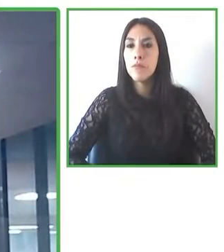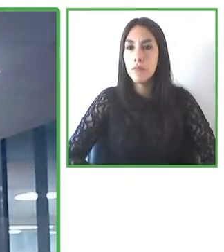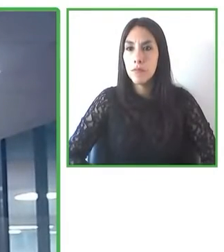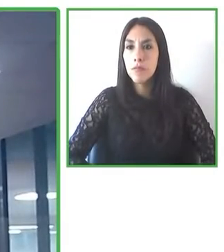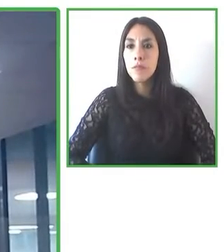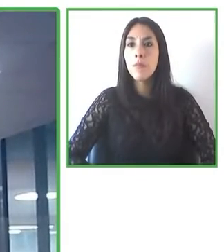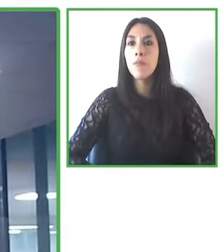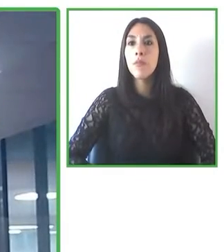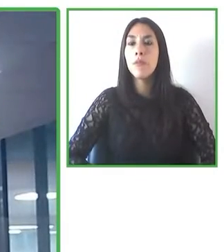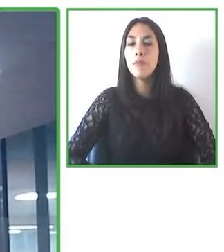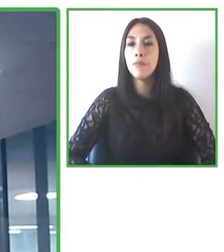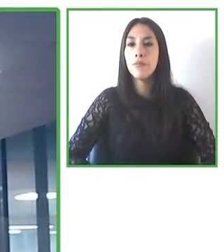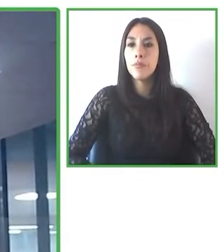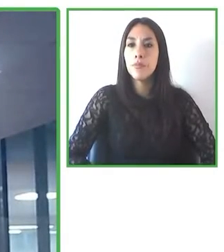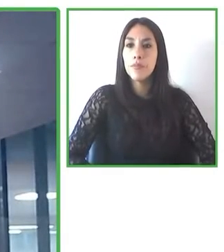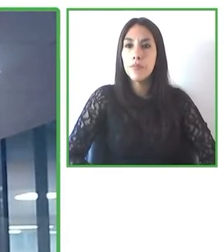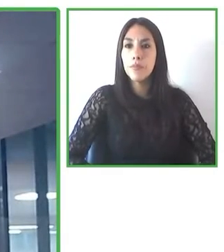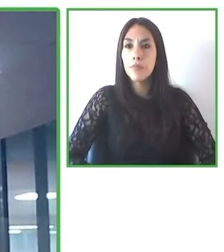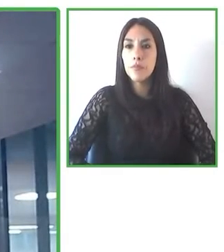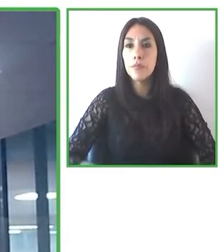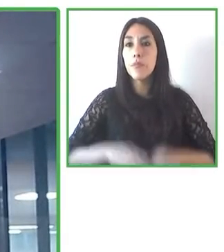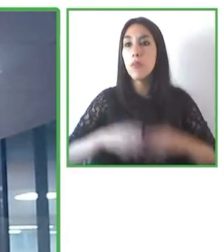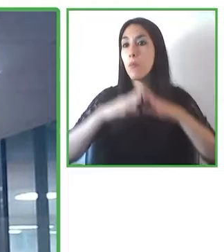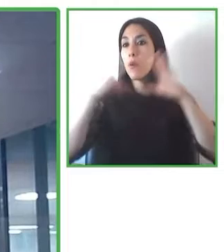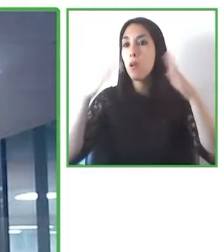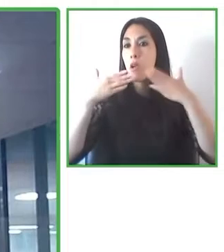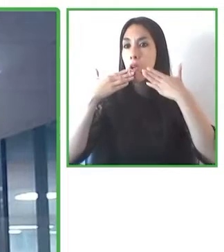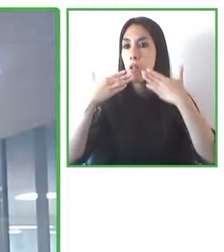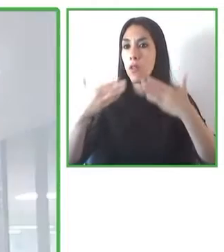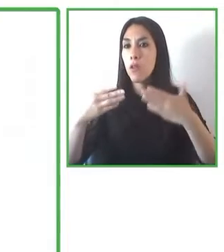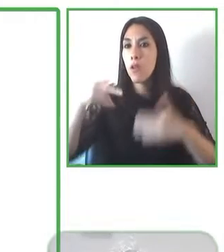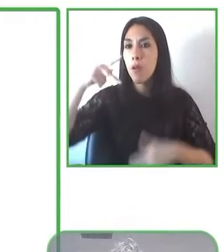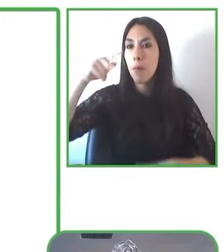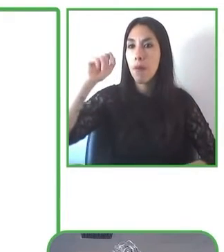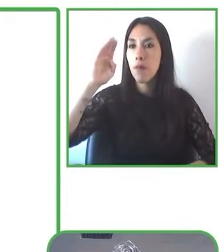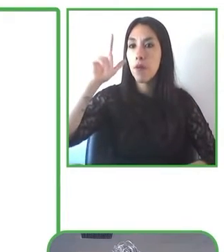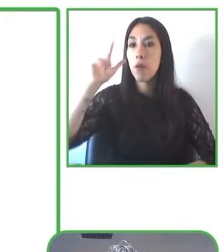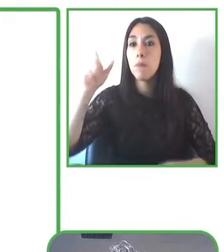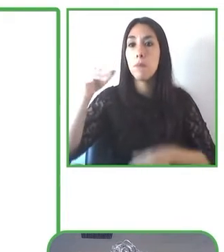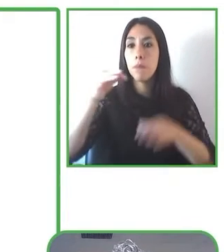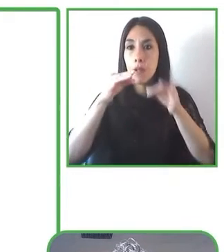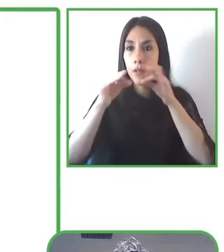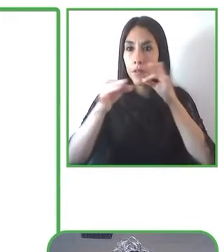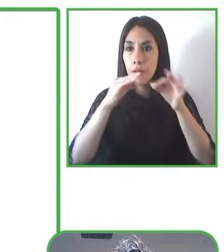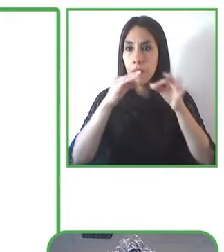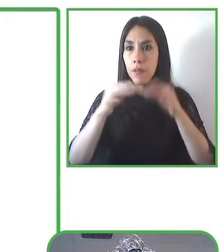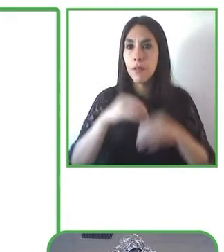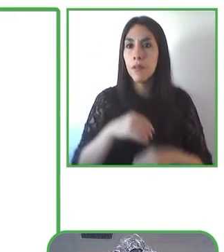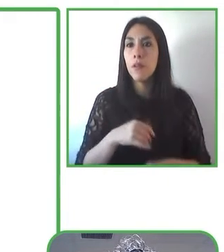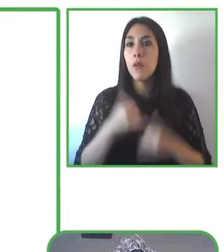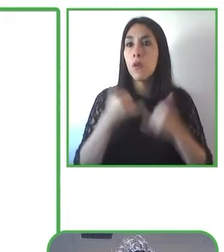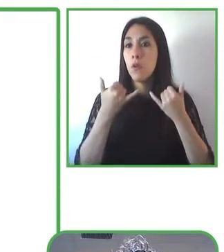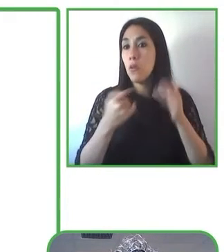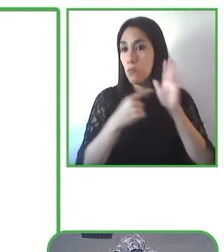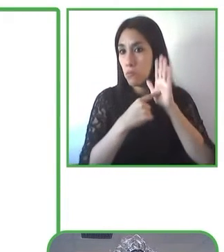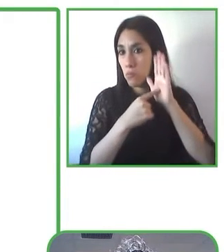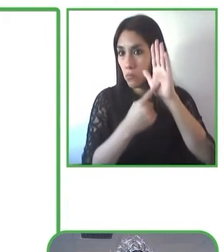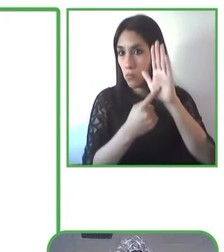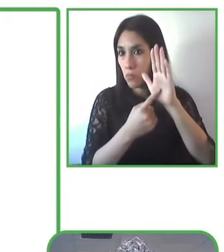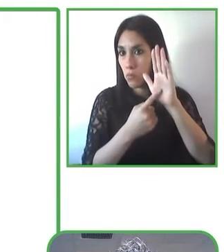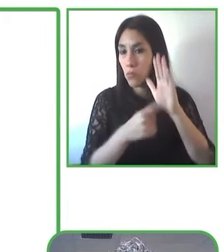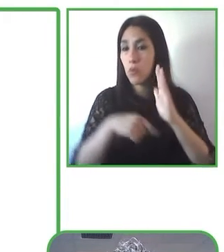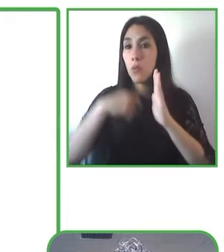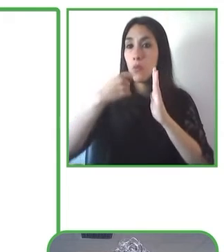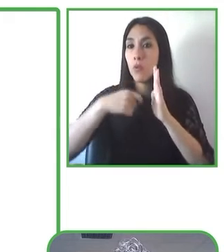Gracias, Pablo, por la presentación. Voy a presentar el proyecto preparado para incluir del